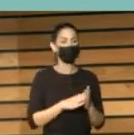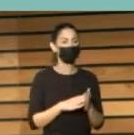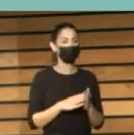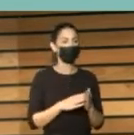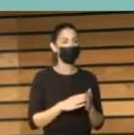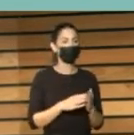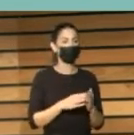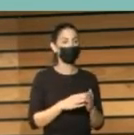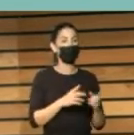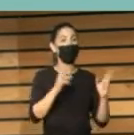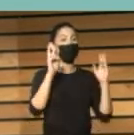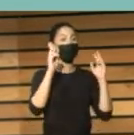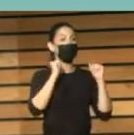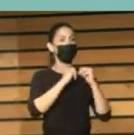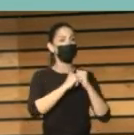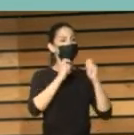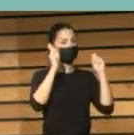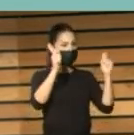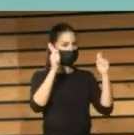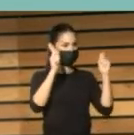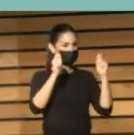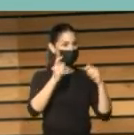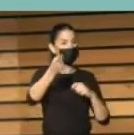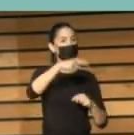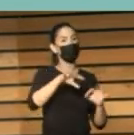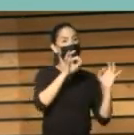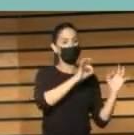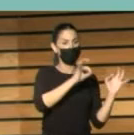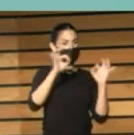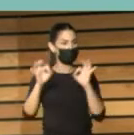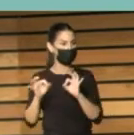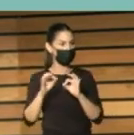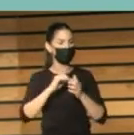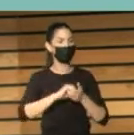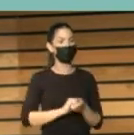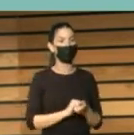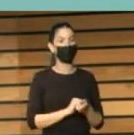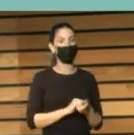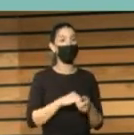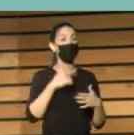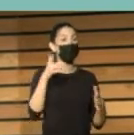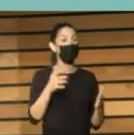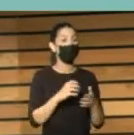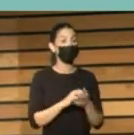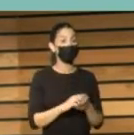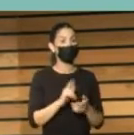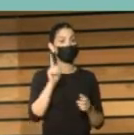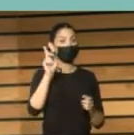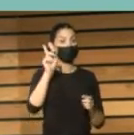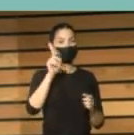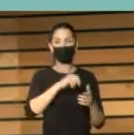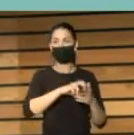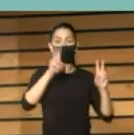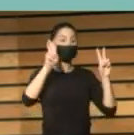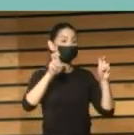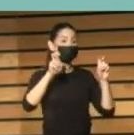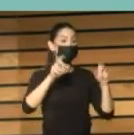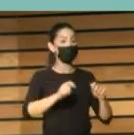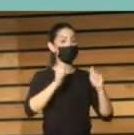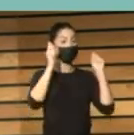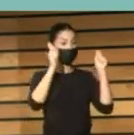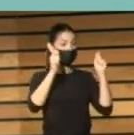organizadores. Pero en esta ocasión, esa felicitación es aún más merecida, puesto que la situación